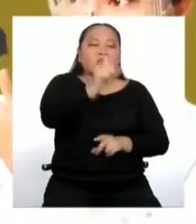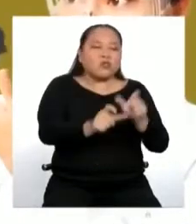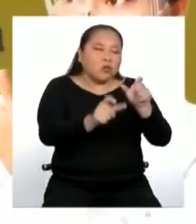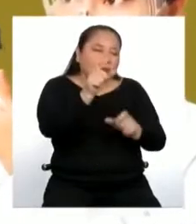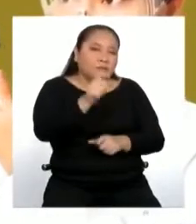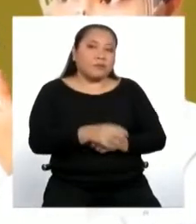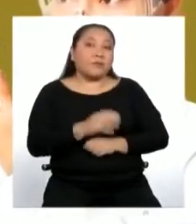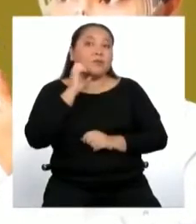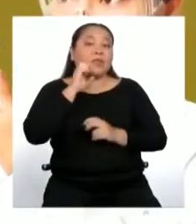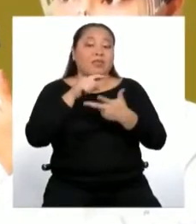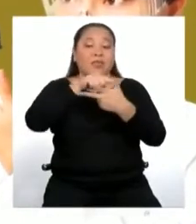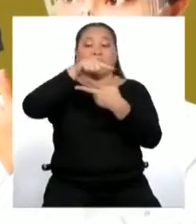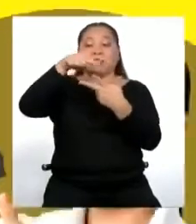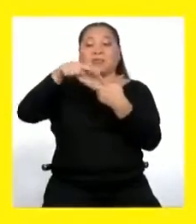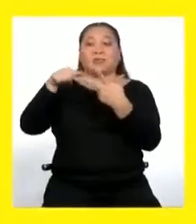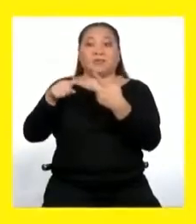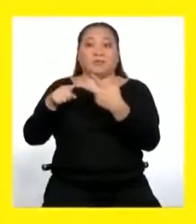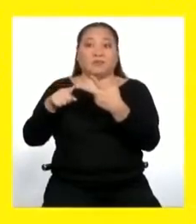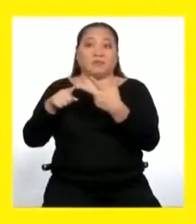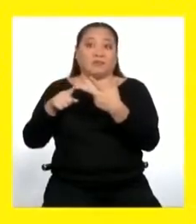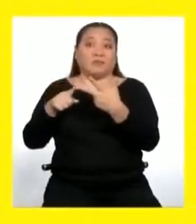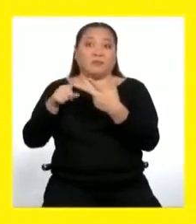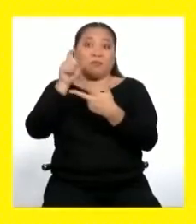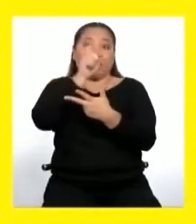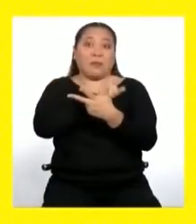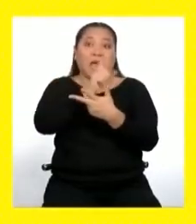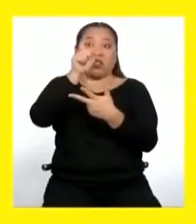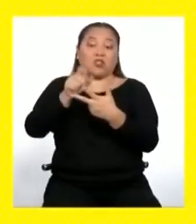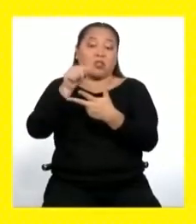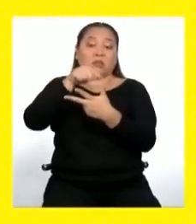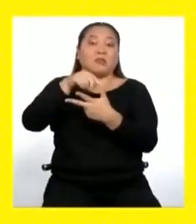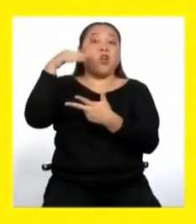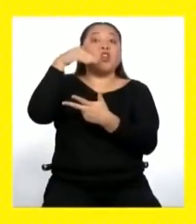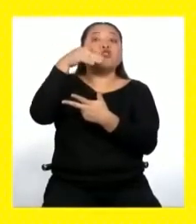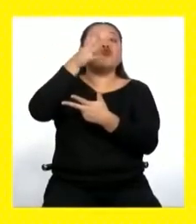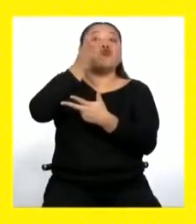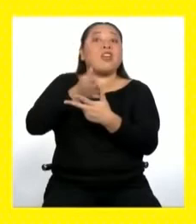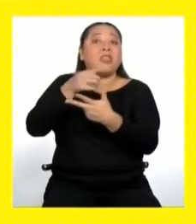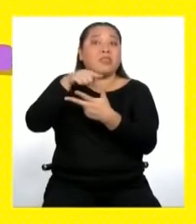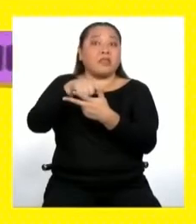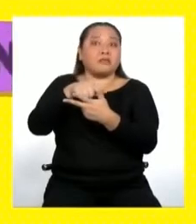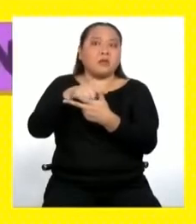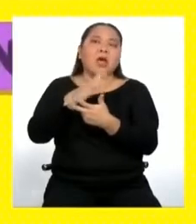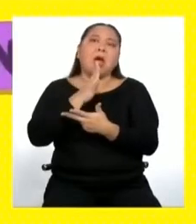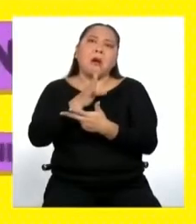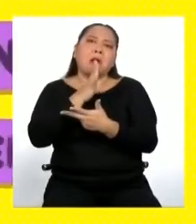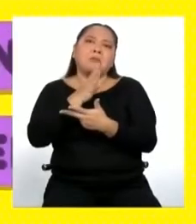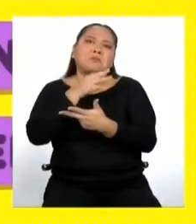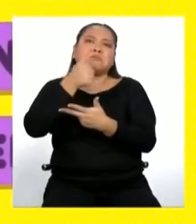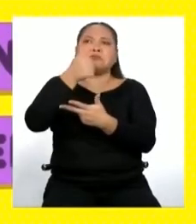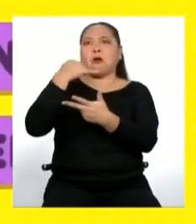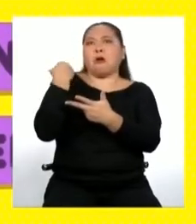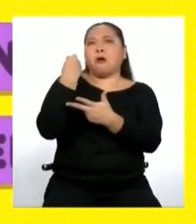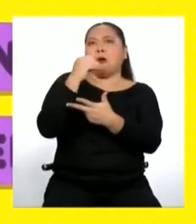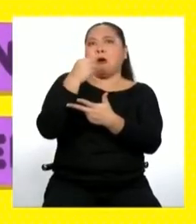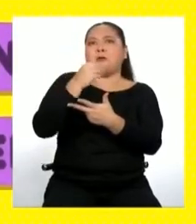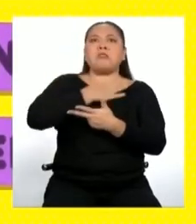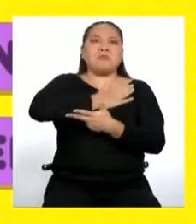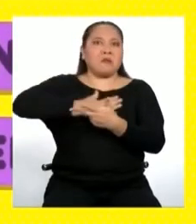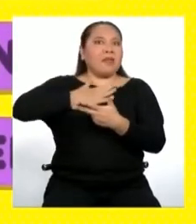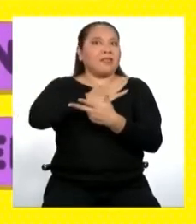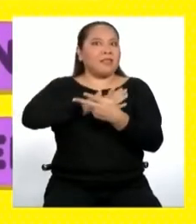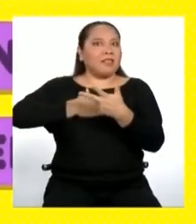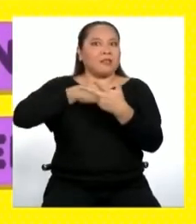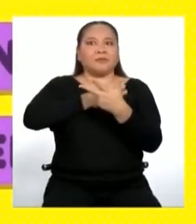tipos de destinatarios. Si deseamos comunicarnos con el estudiante, podemos manejar un lenguaje juvenil y entretenido en nuestro texto.